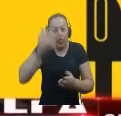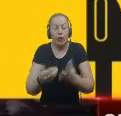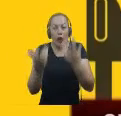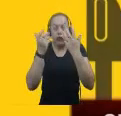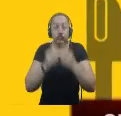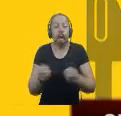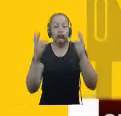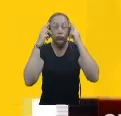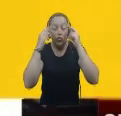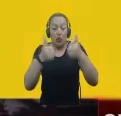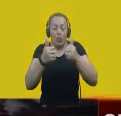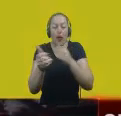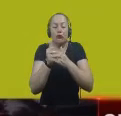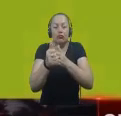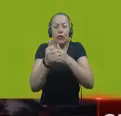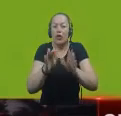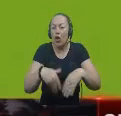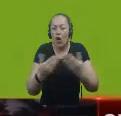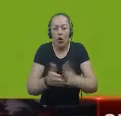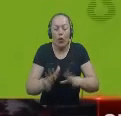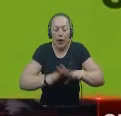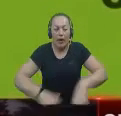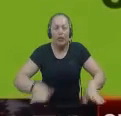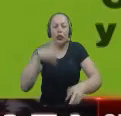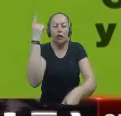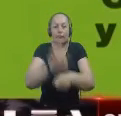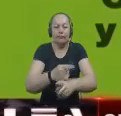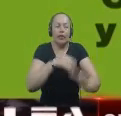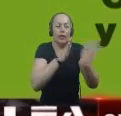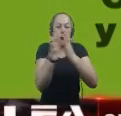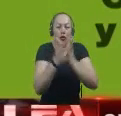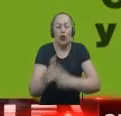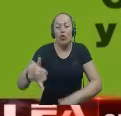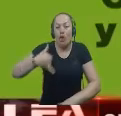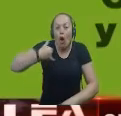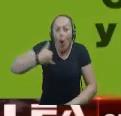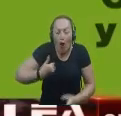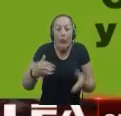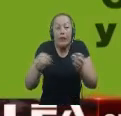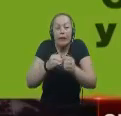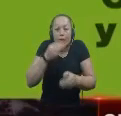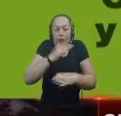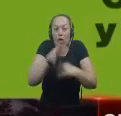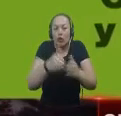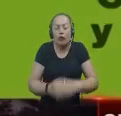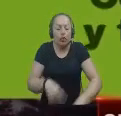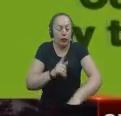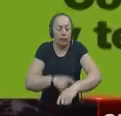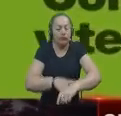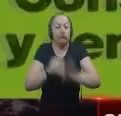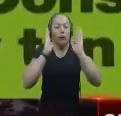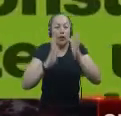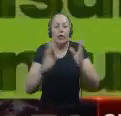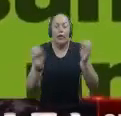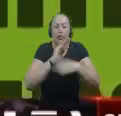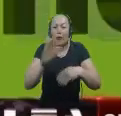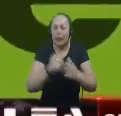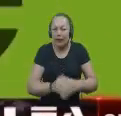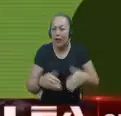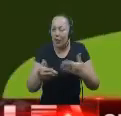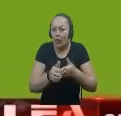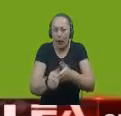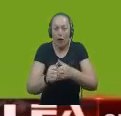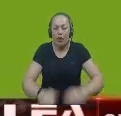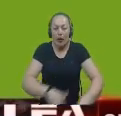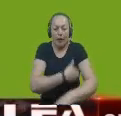Señalización que informe en que ese espacio Se está atendiendo a los jóvenes y adolescentes El horario de atención Y que se apropie la guía que tiene